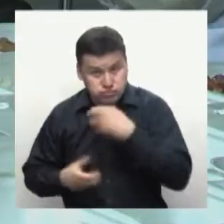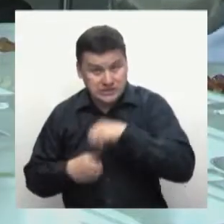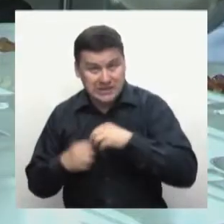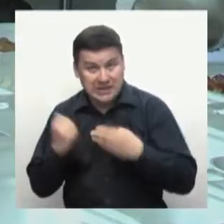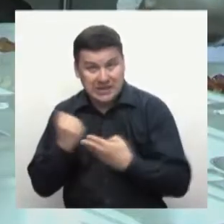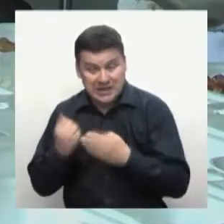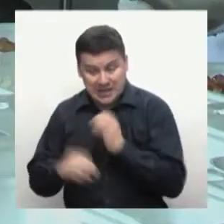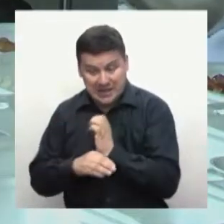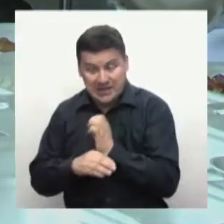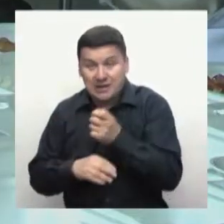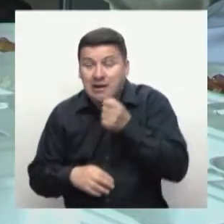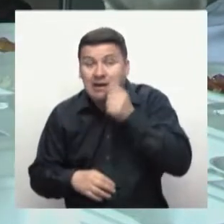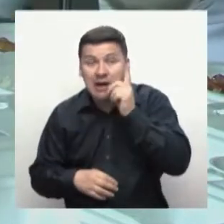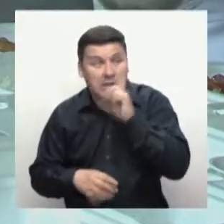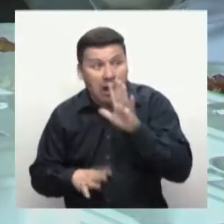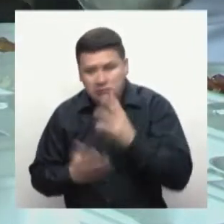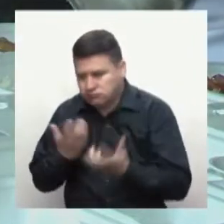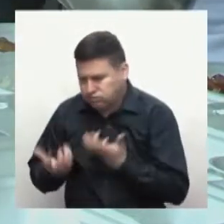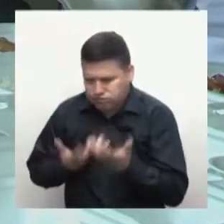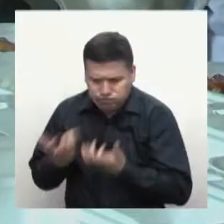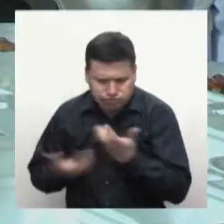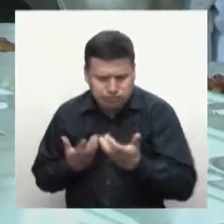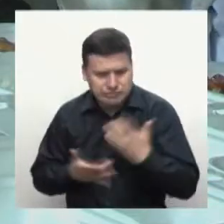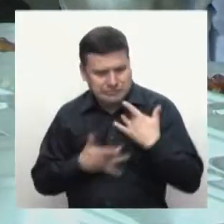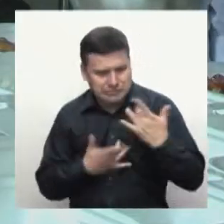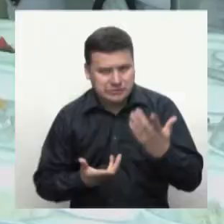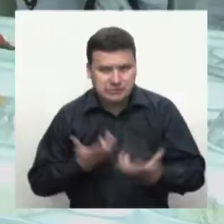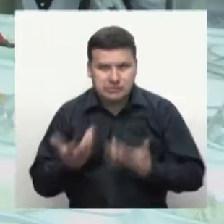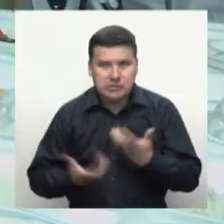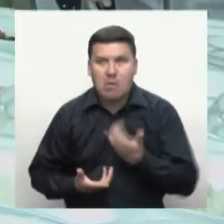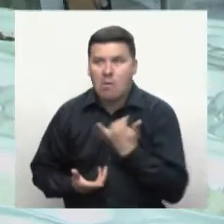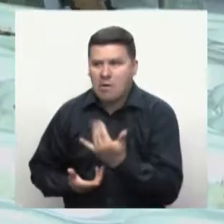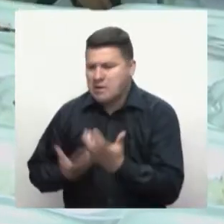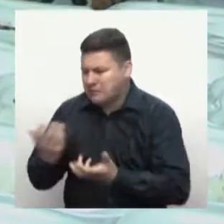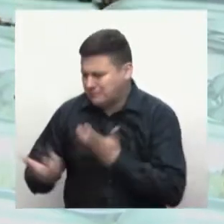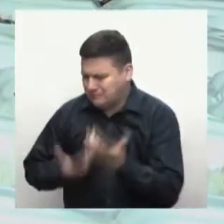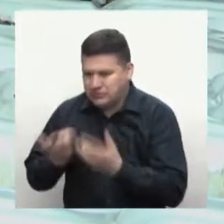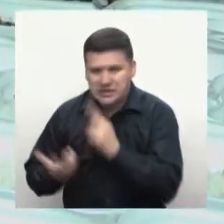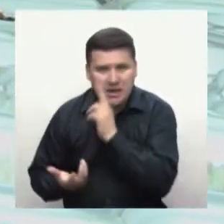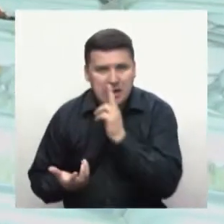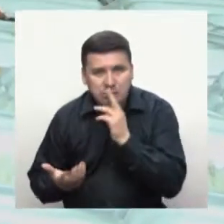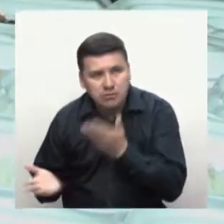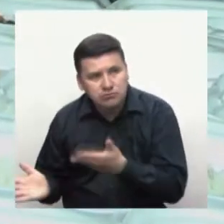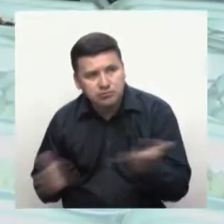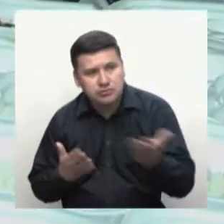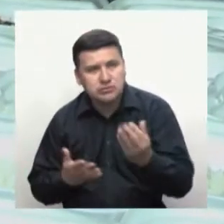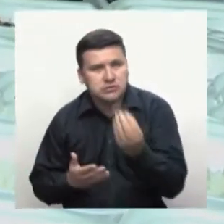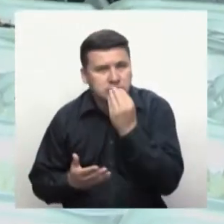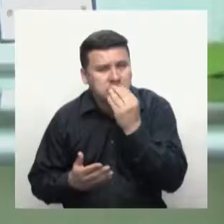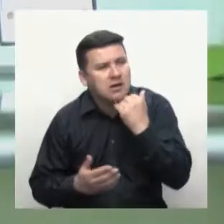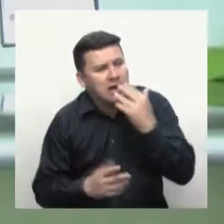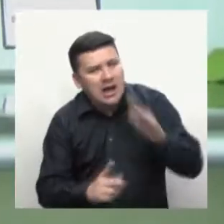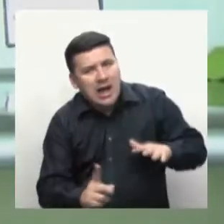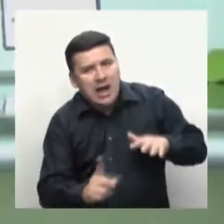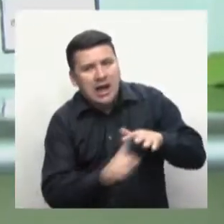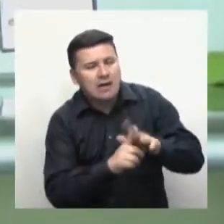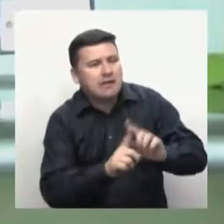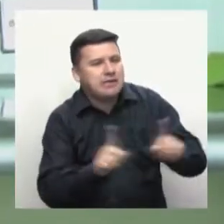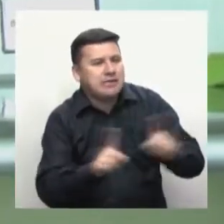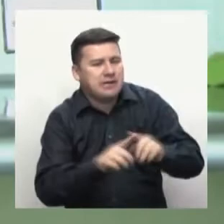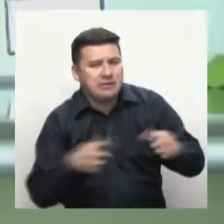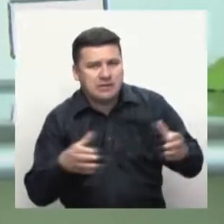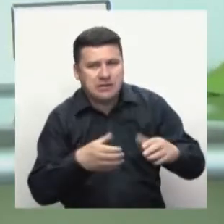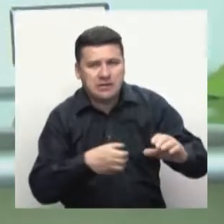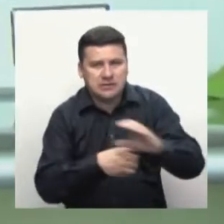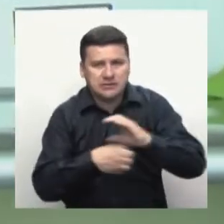los compañeros de gastronomía, todos los compañeros de comercio, trabajando en conjunto para poder ayudar a nuestros hermanos caldenses. De